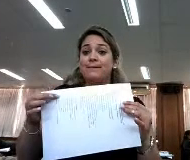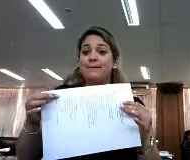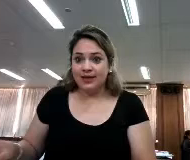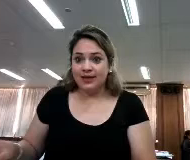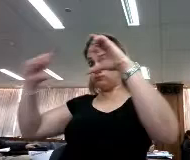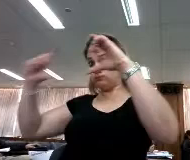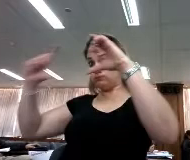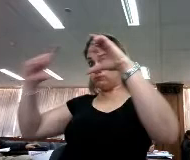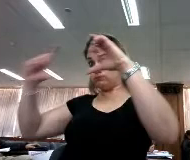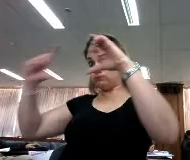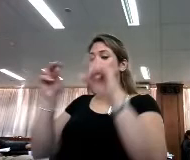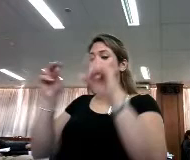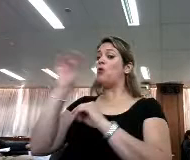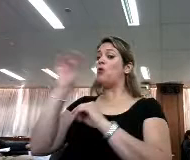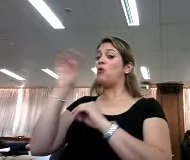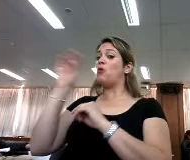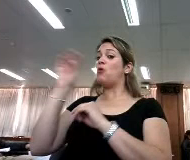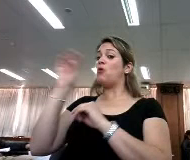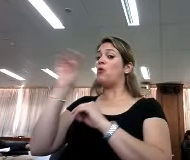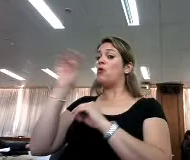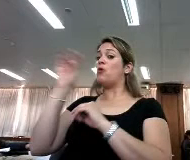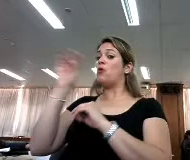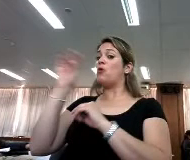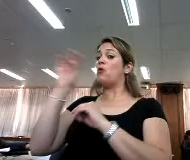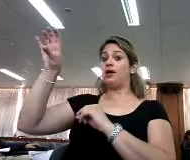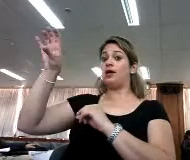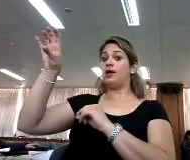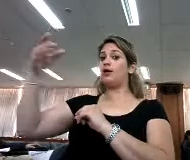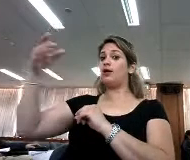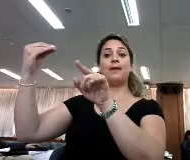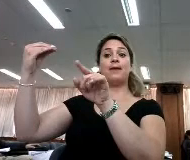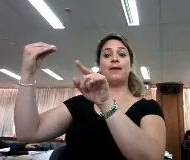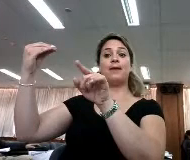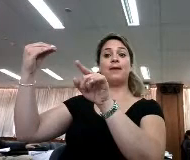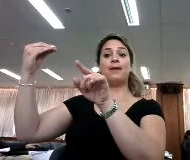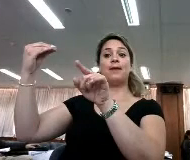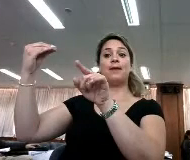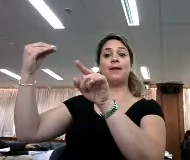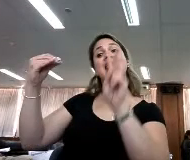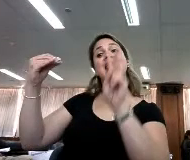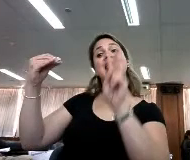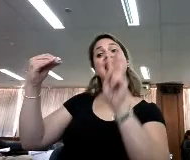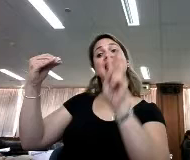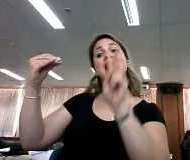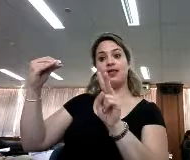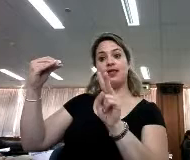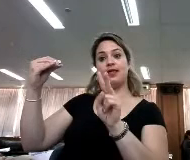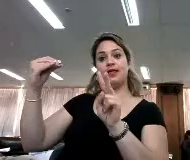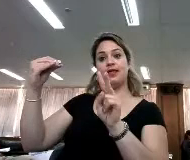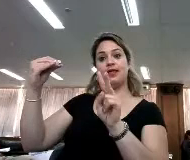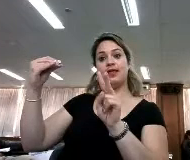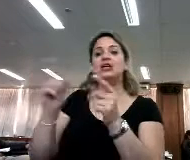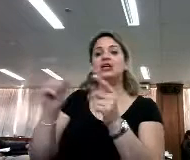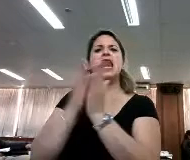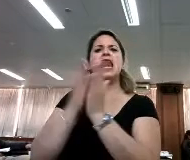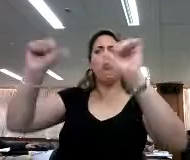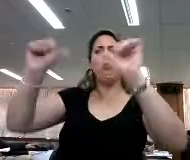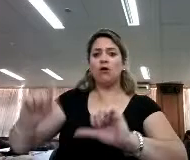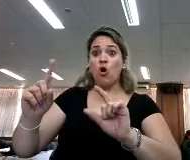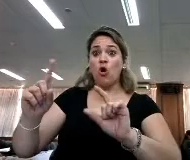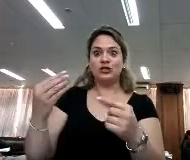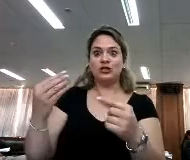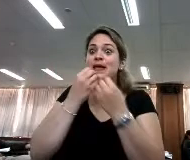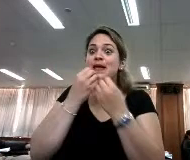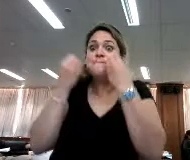en una biografía, claro, yo creo que lejos de destruir el libro lo está enriqueciendo, desde mi punto de vista, bueno, respecto